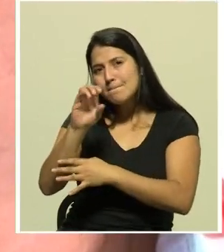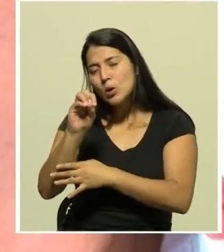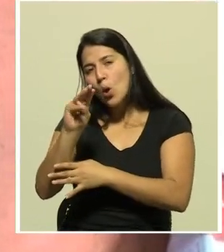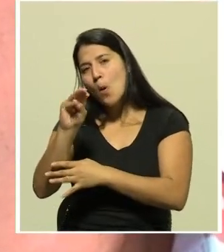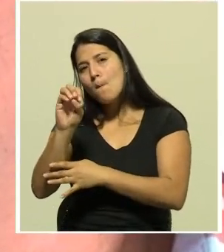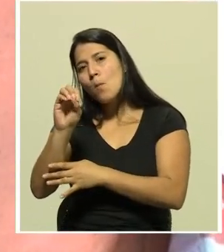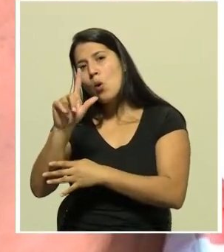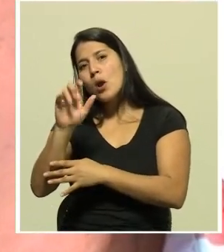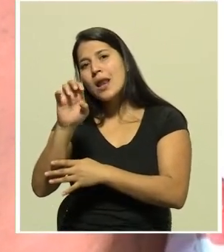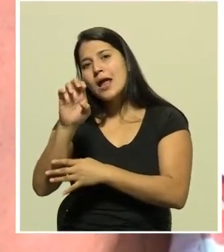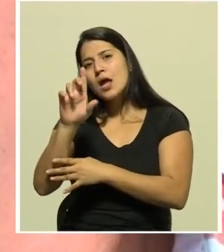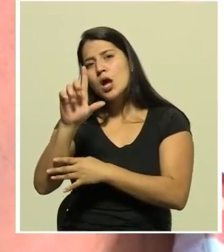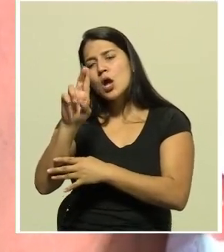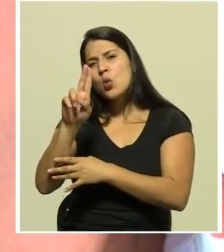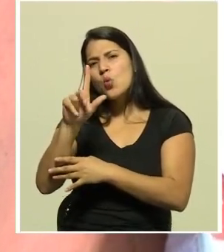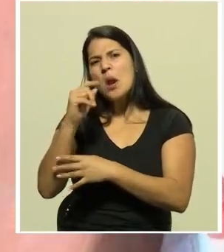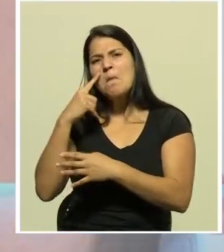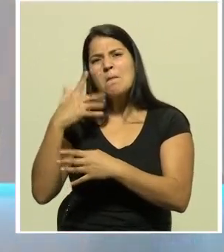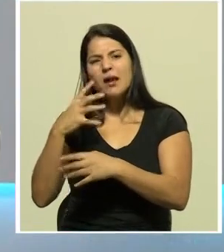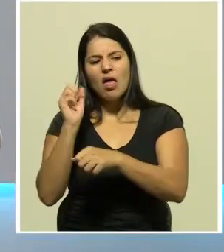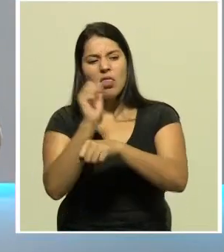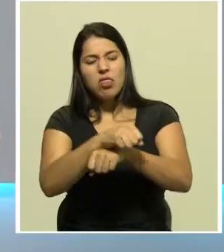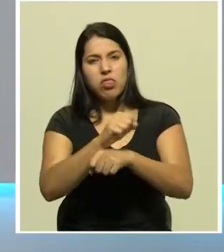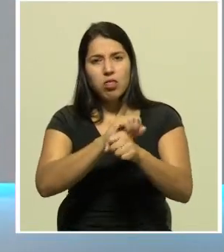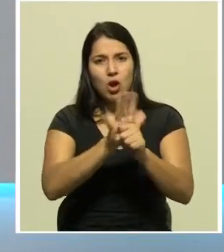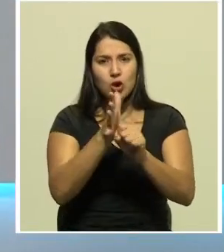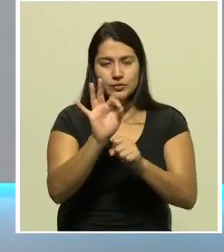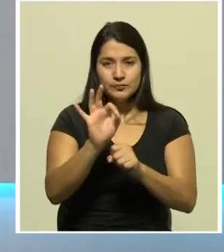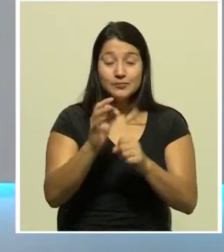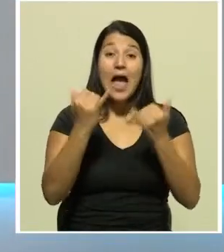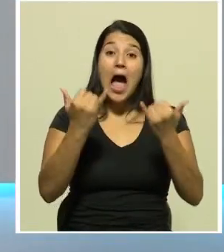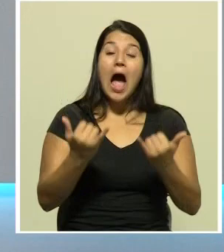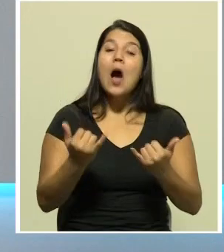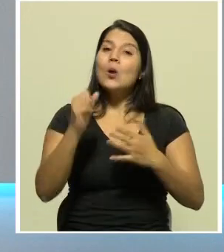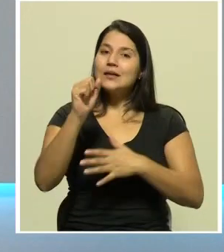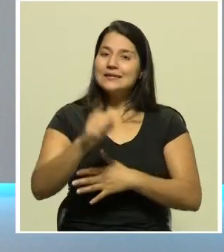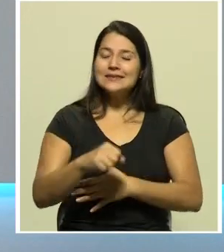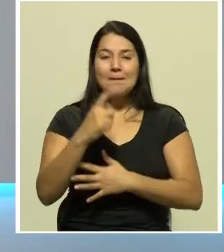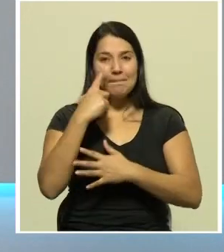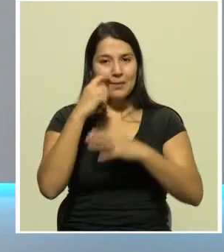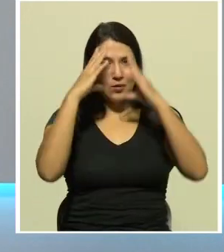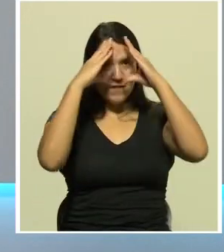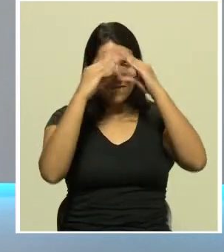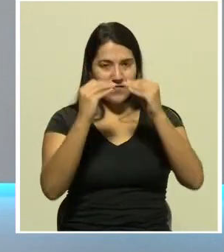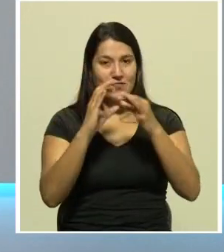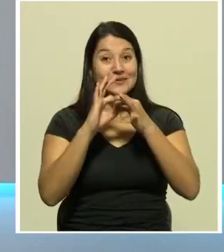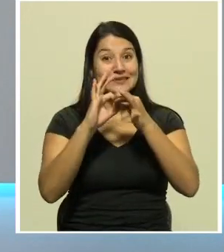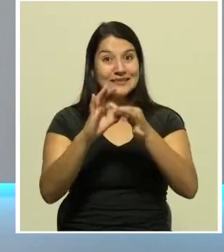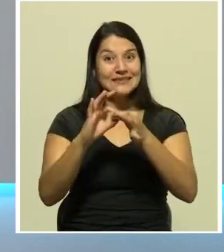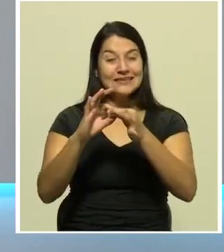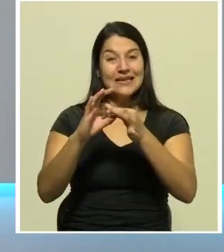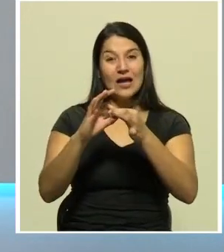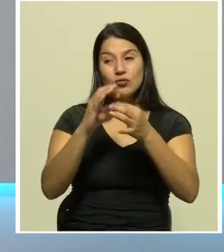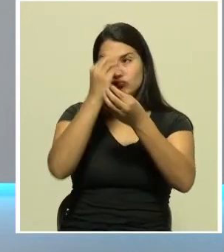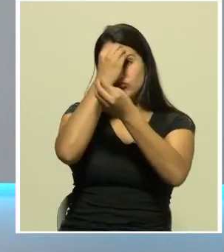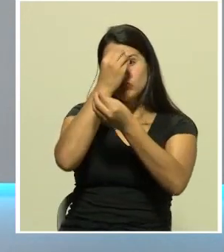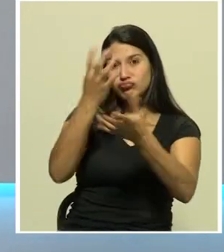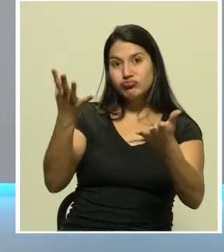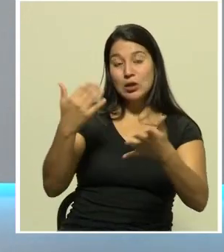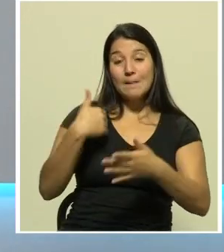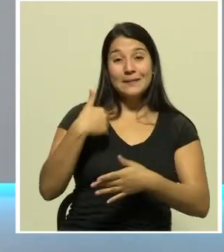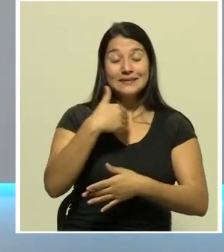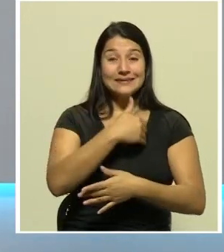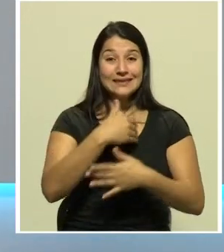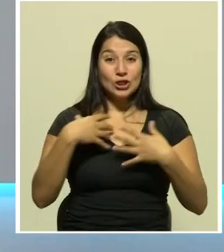virus causante del COVID-19. Ahora sí, de inmediato vamos a ver los datos suministrados por el Ministerio de